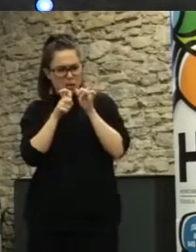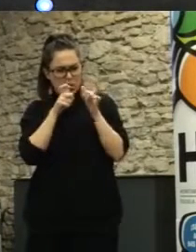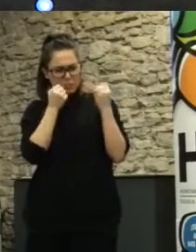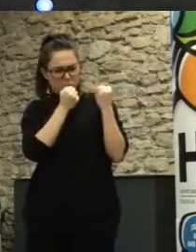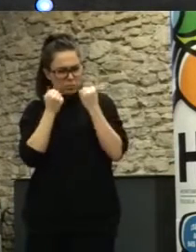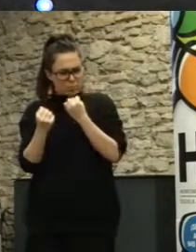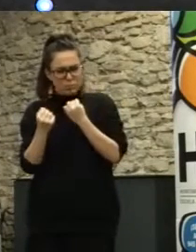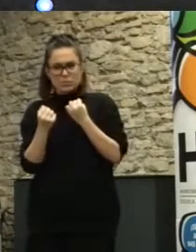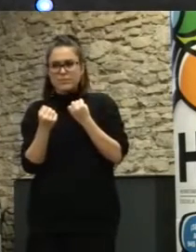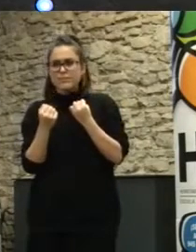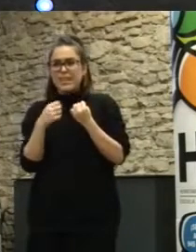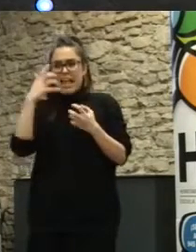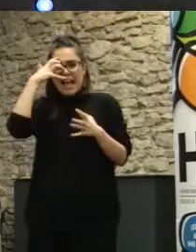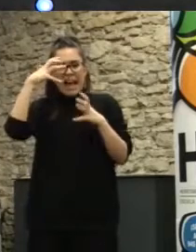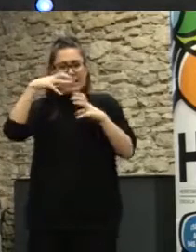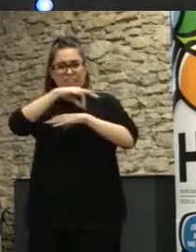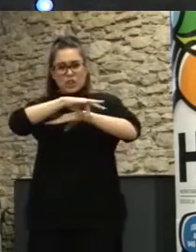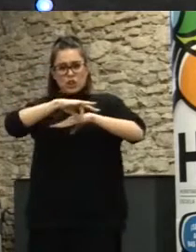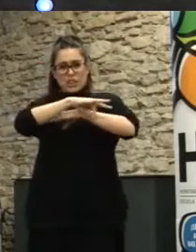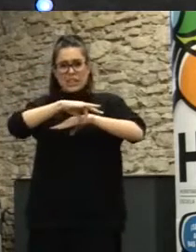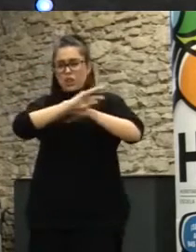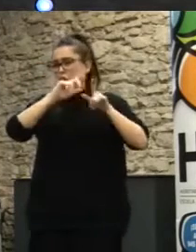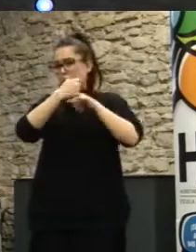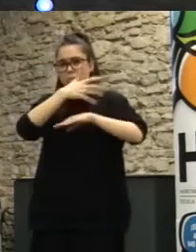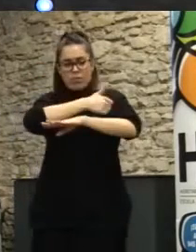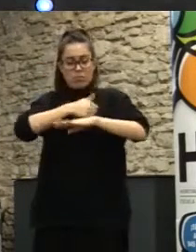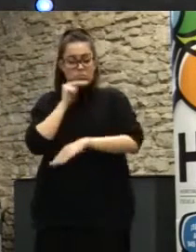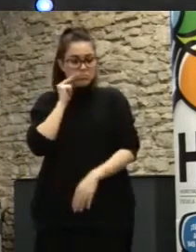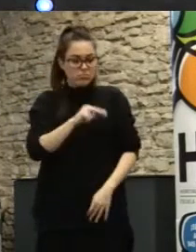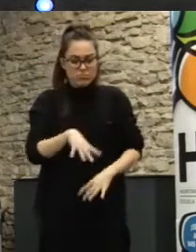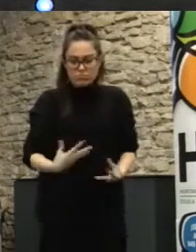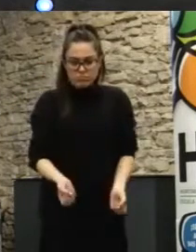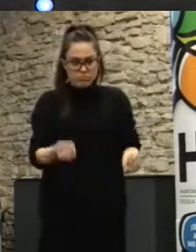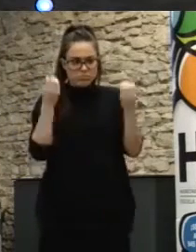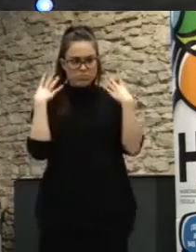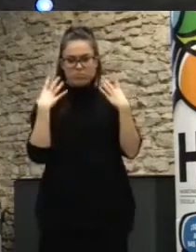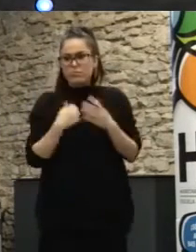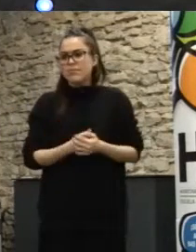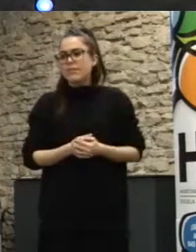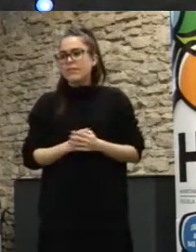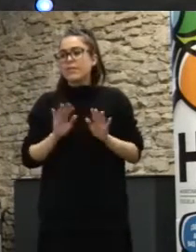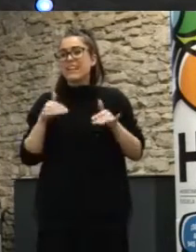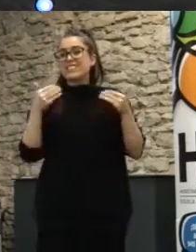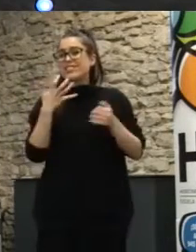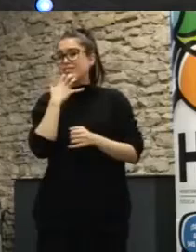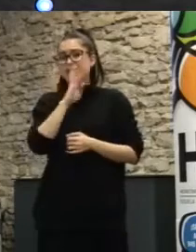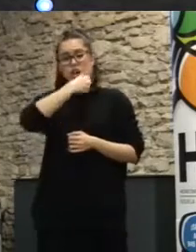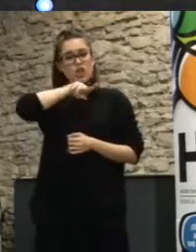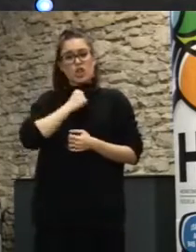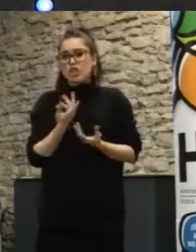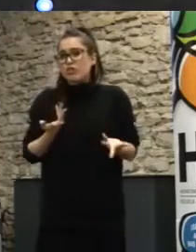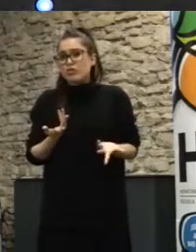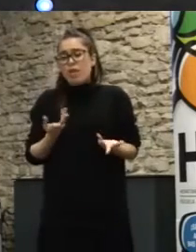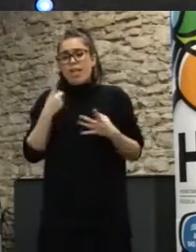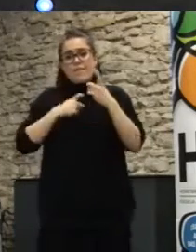arquitectos, que era muy difícil de entender para la ciudadanía. Entonces, en un caso como este, si no somos capaces de comunicar